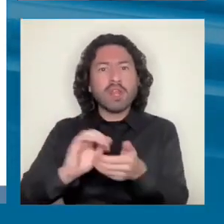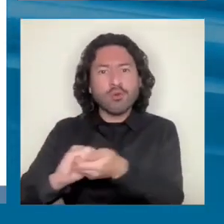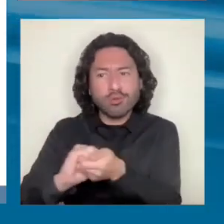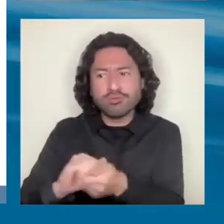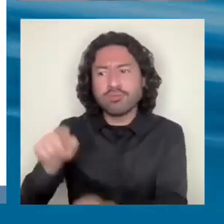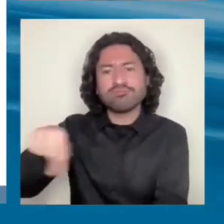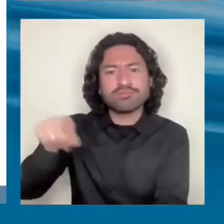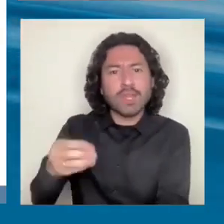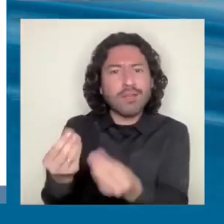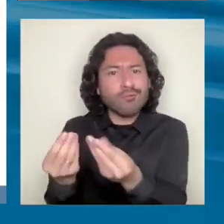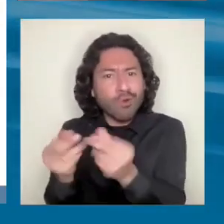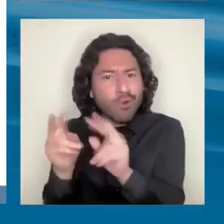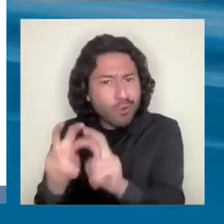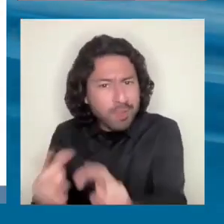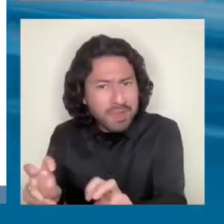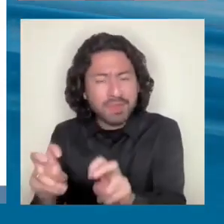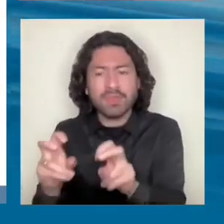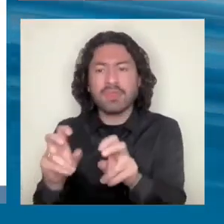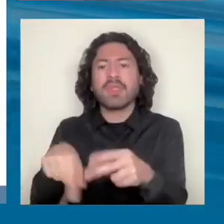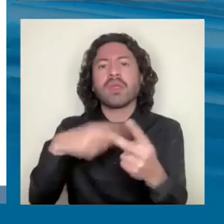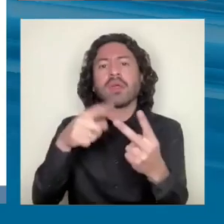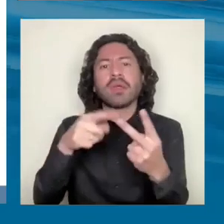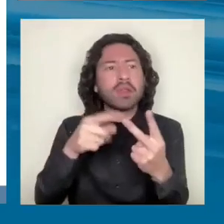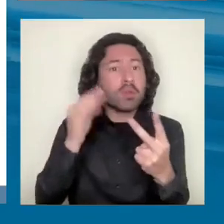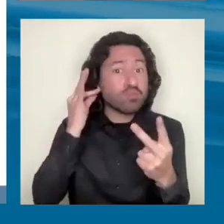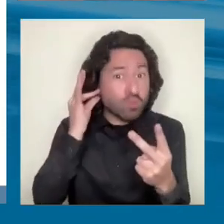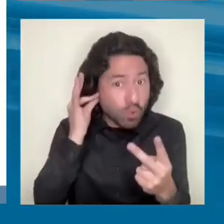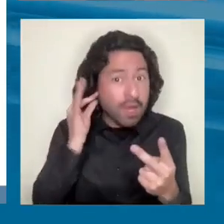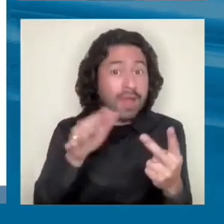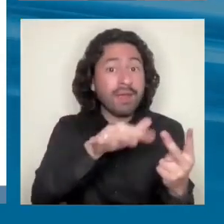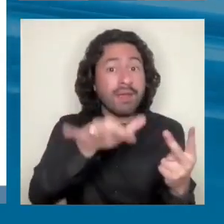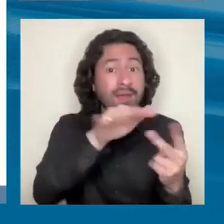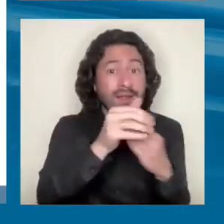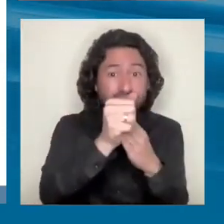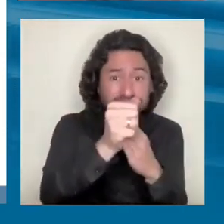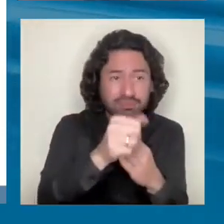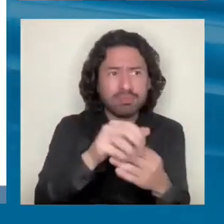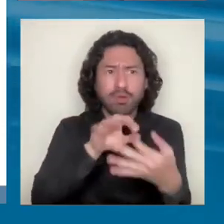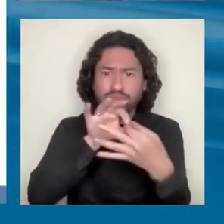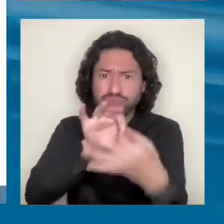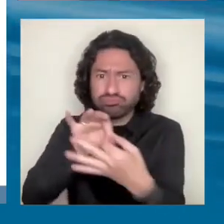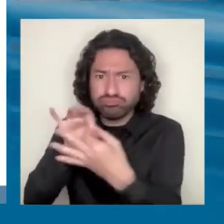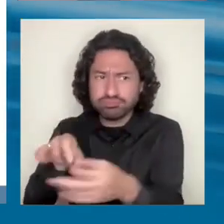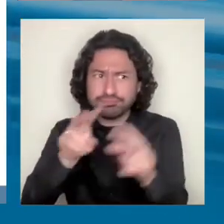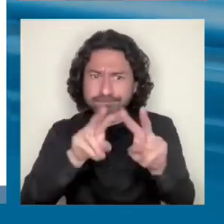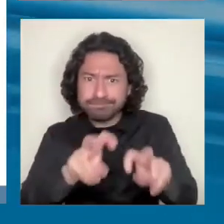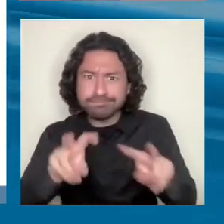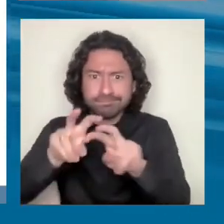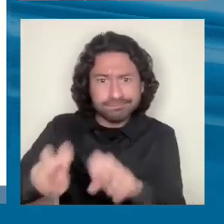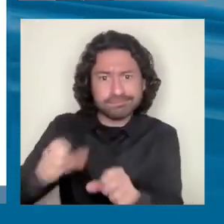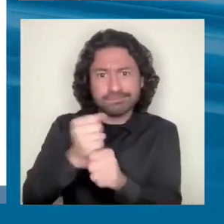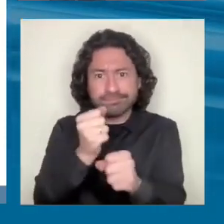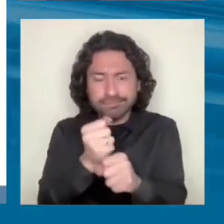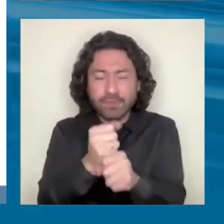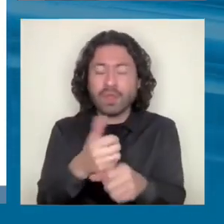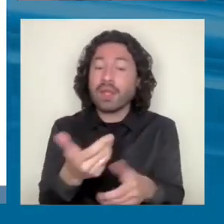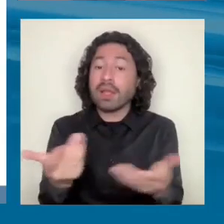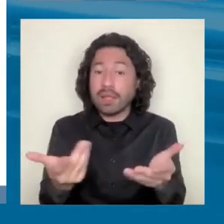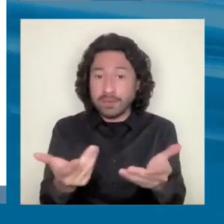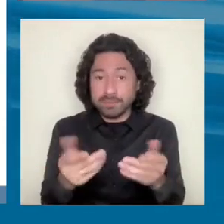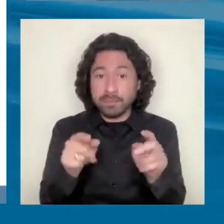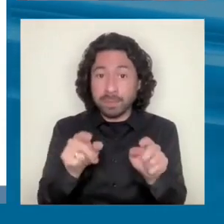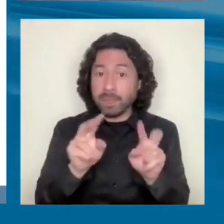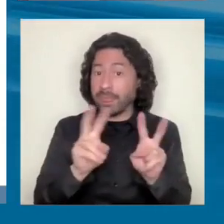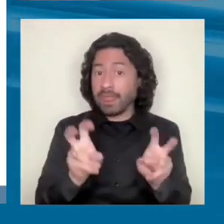y de mujeres y de líderes y es muy claro dentro de esto que no sólo el tema del